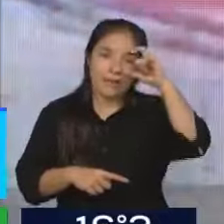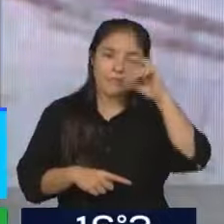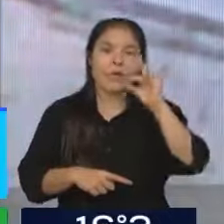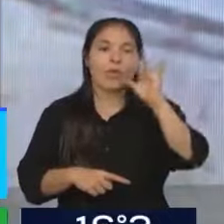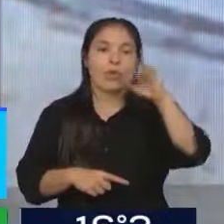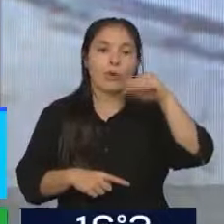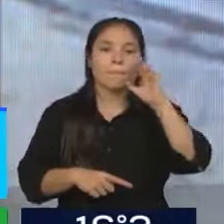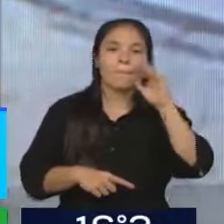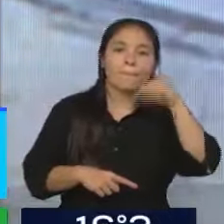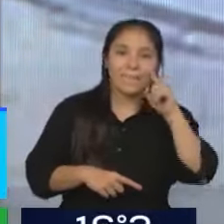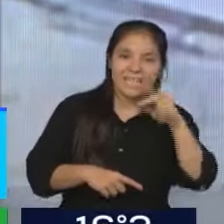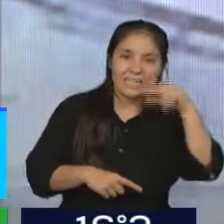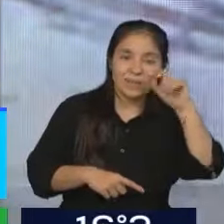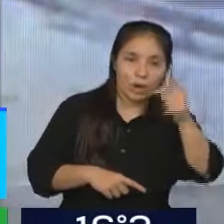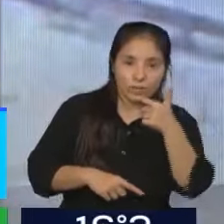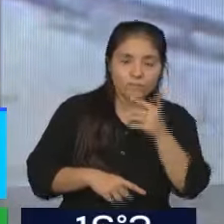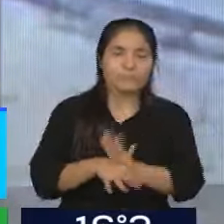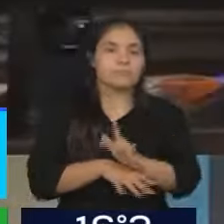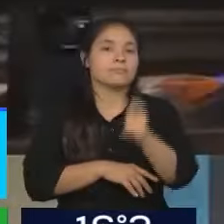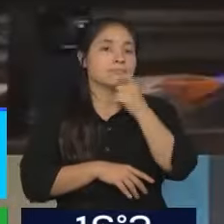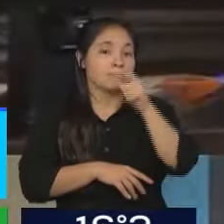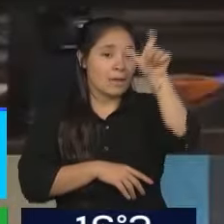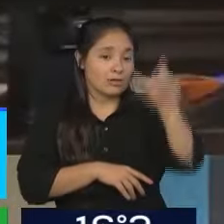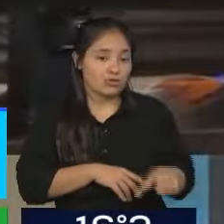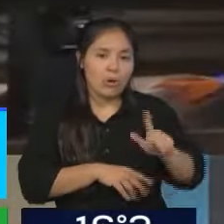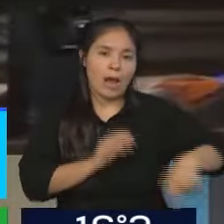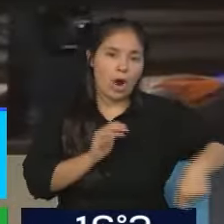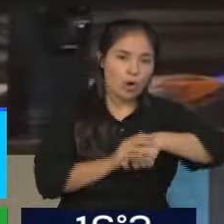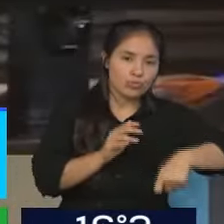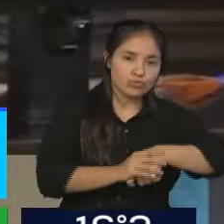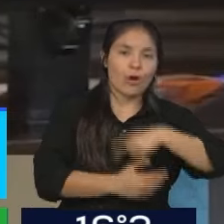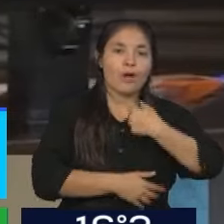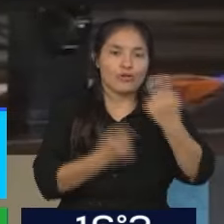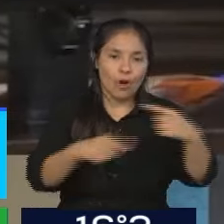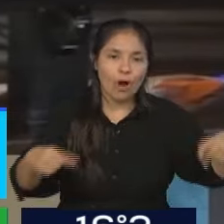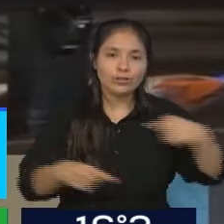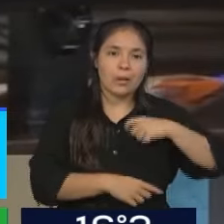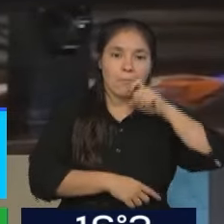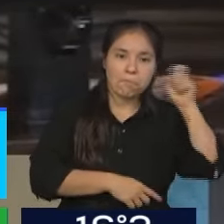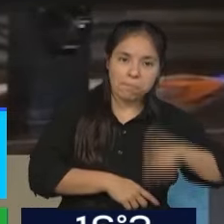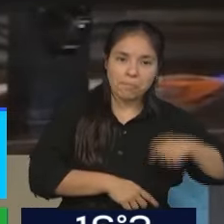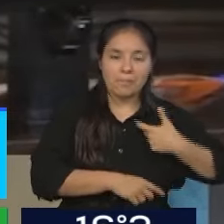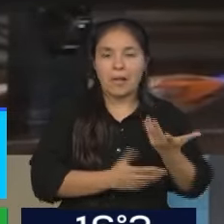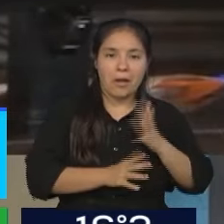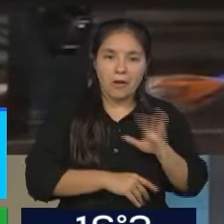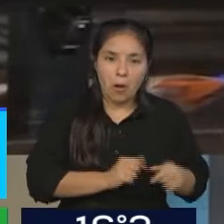productos de